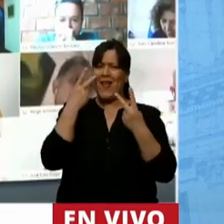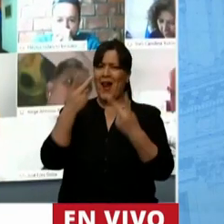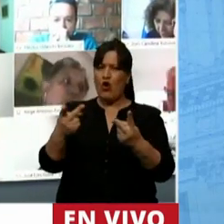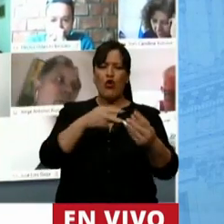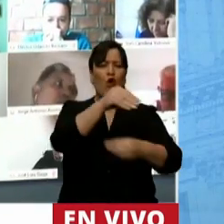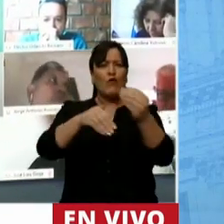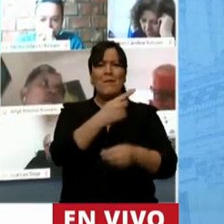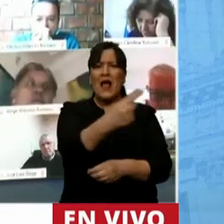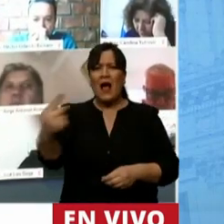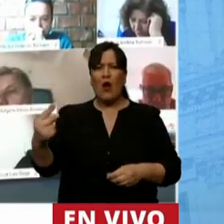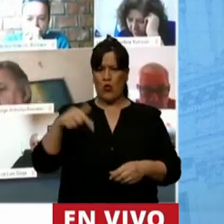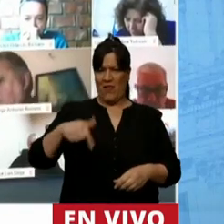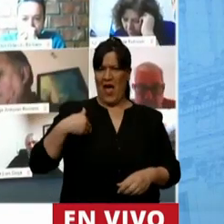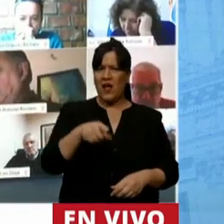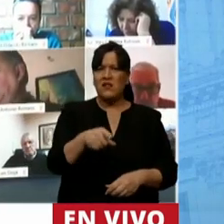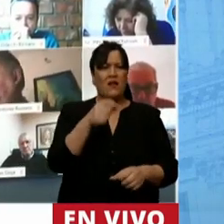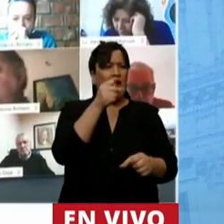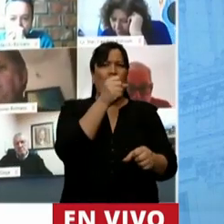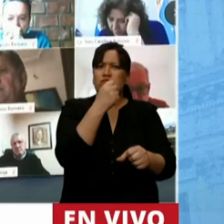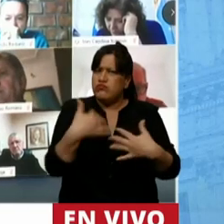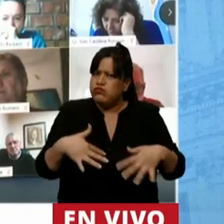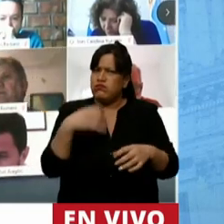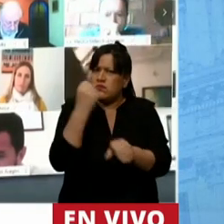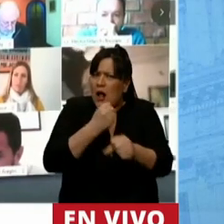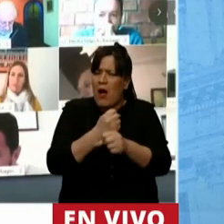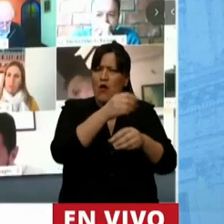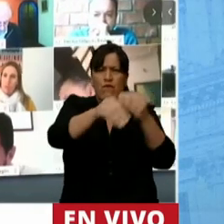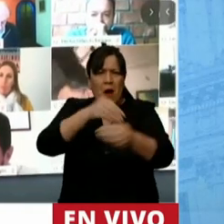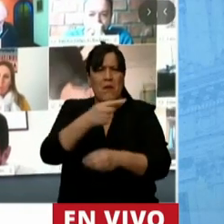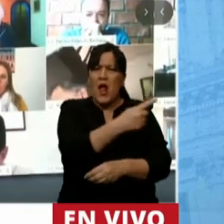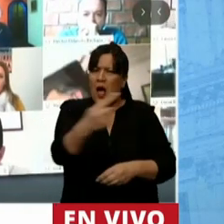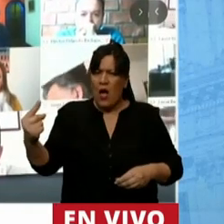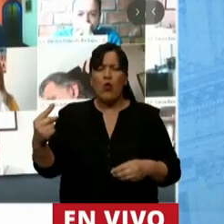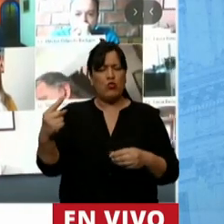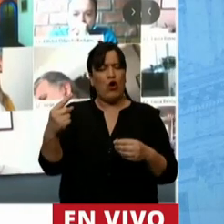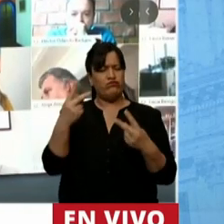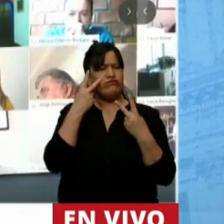todo el trabajo que están haciendo como